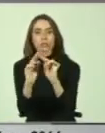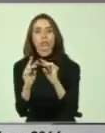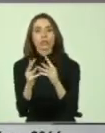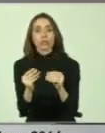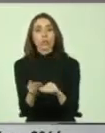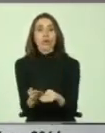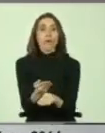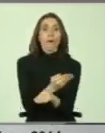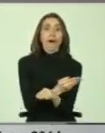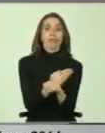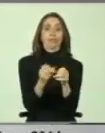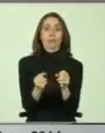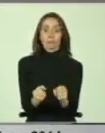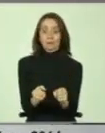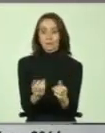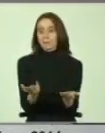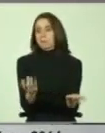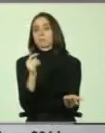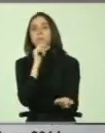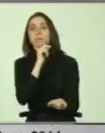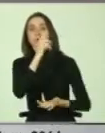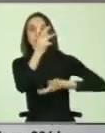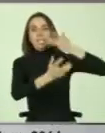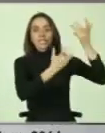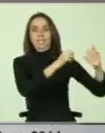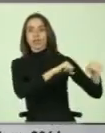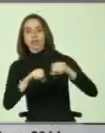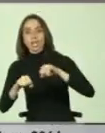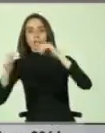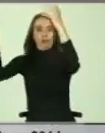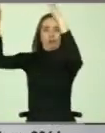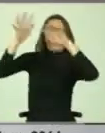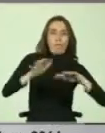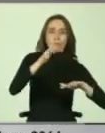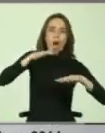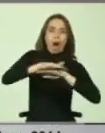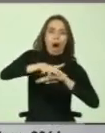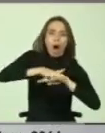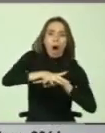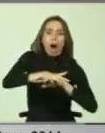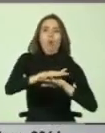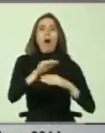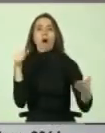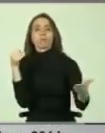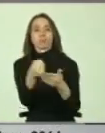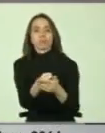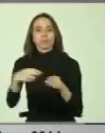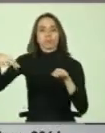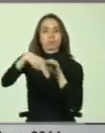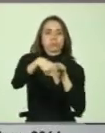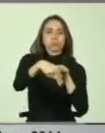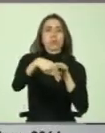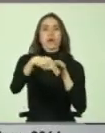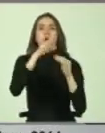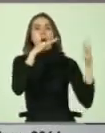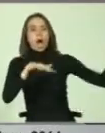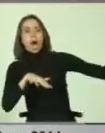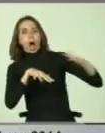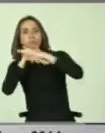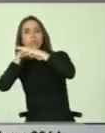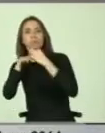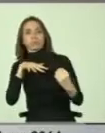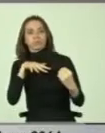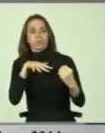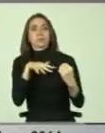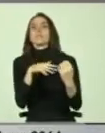lo antes posible. Por ejemplo, incendios, terremotos, derrumbes, inundaciones, accidentes de tránsito, tsunami, etc. Para